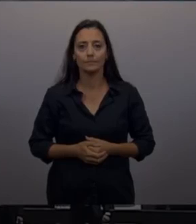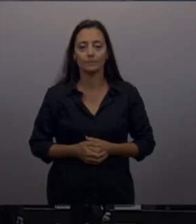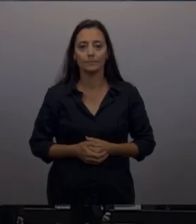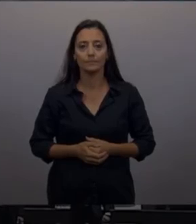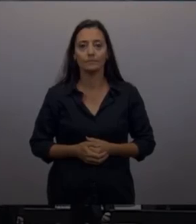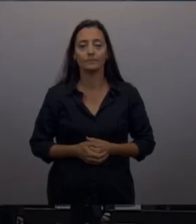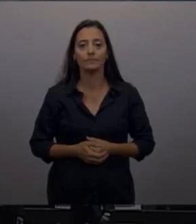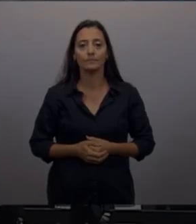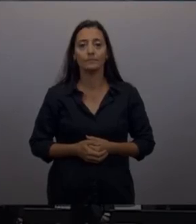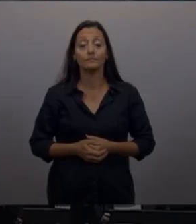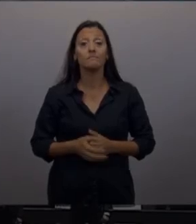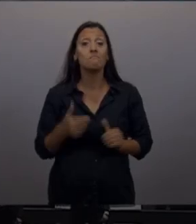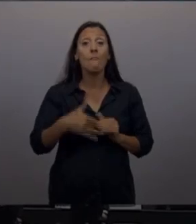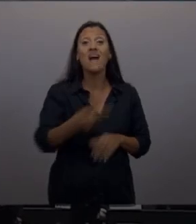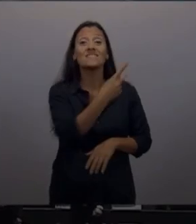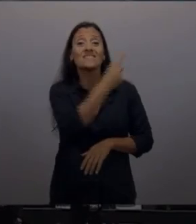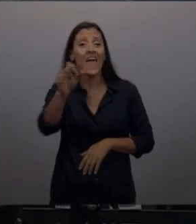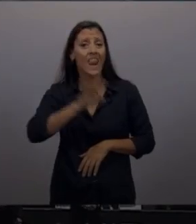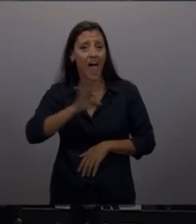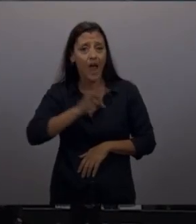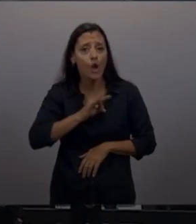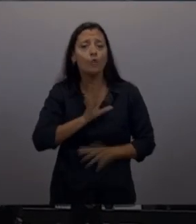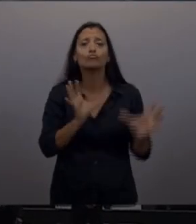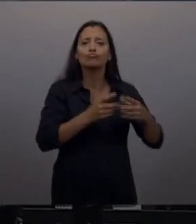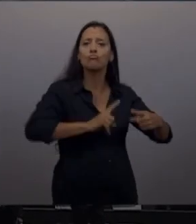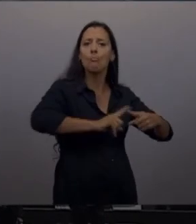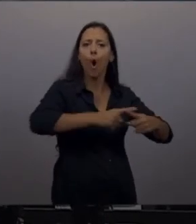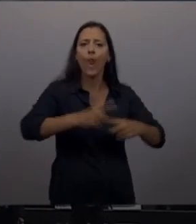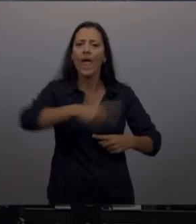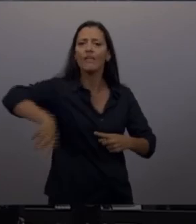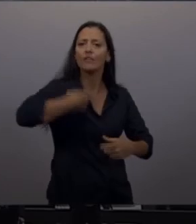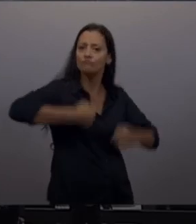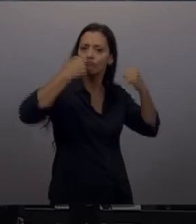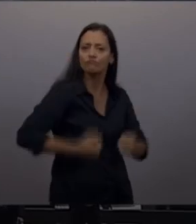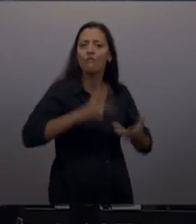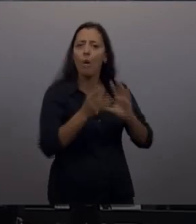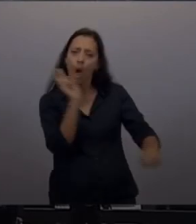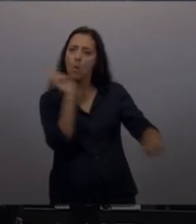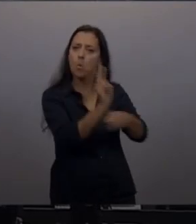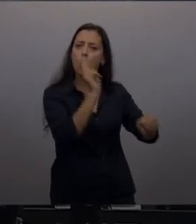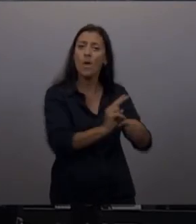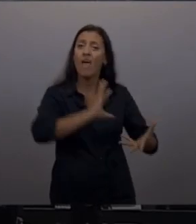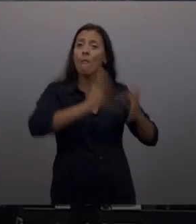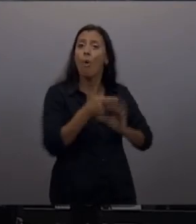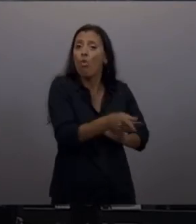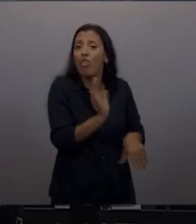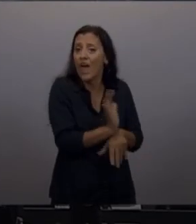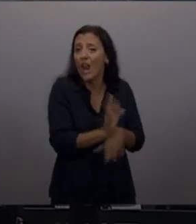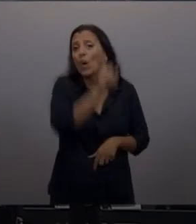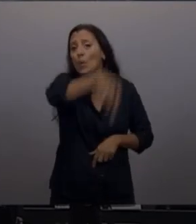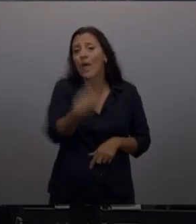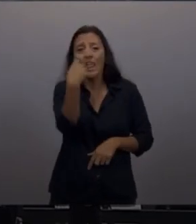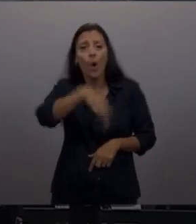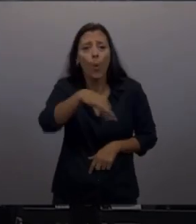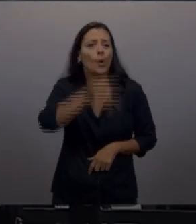Durante más de 100 años, los políticos han insistido en defender un modelo que lo único que genera